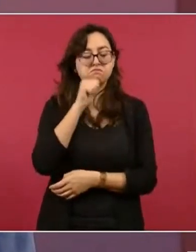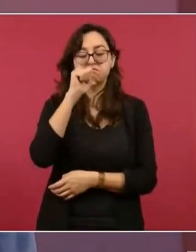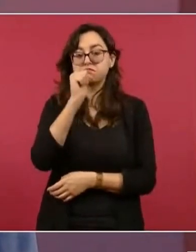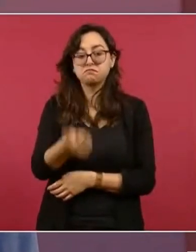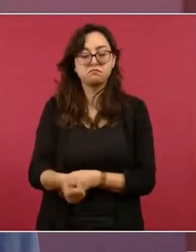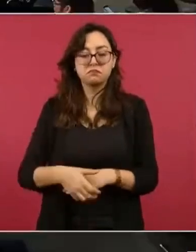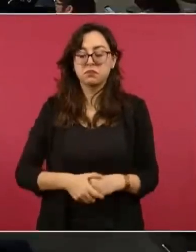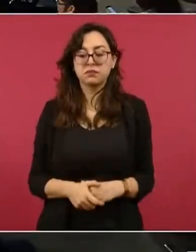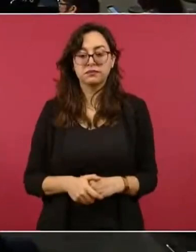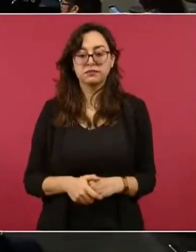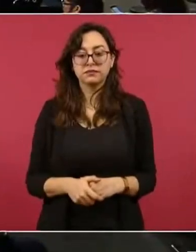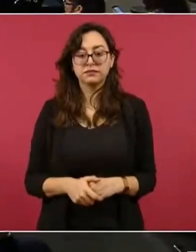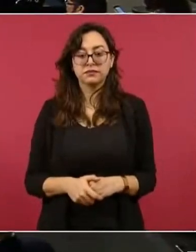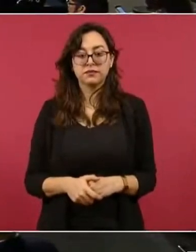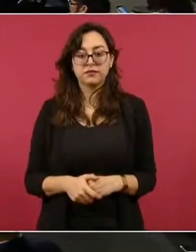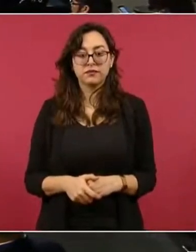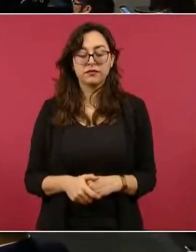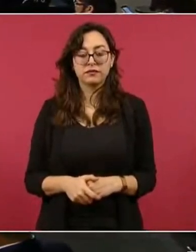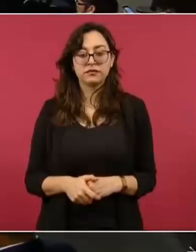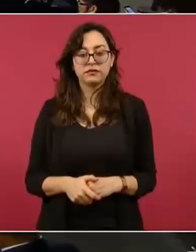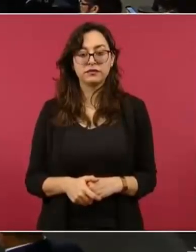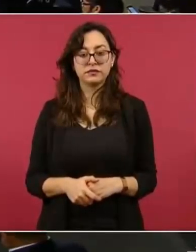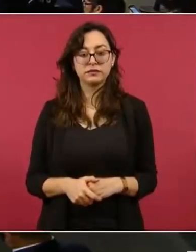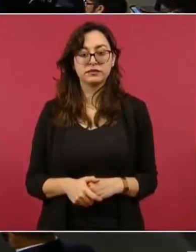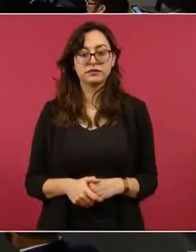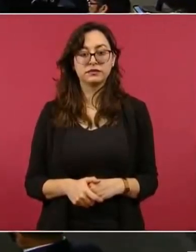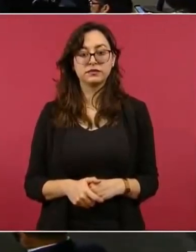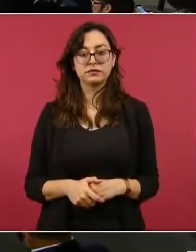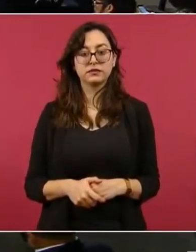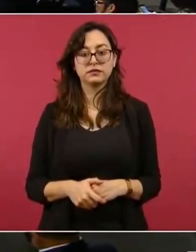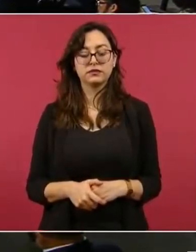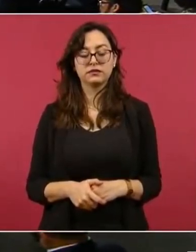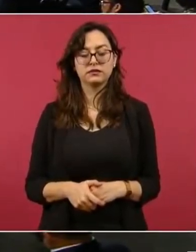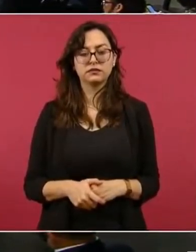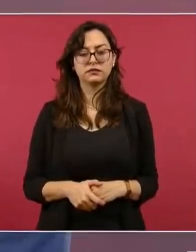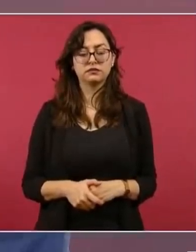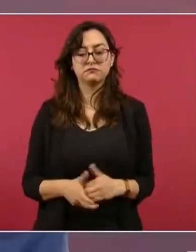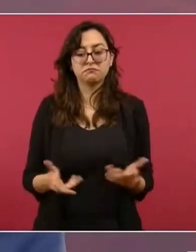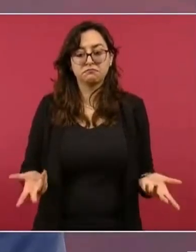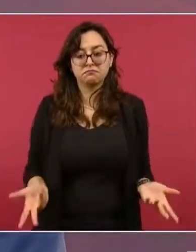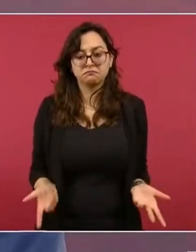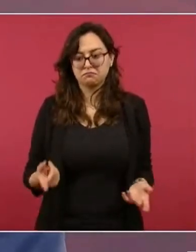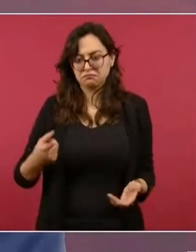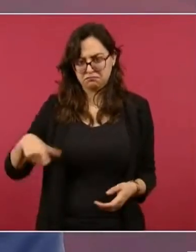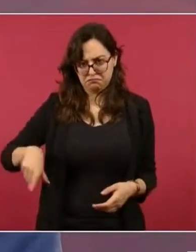cerraran la empresa, mantuvimos